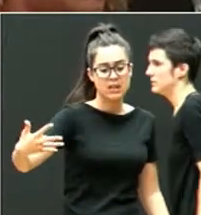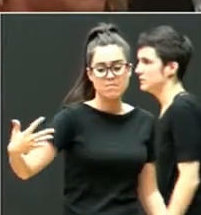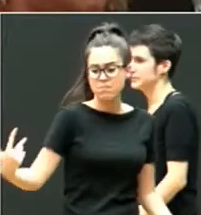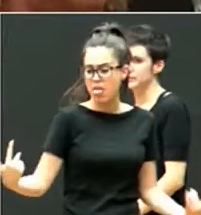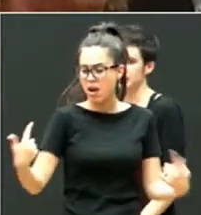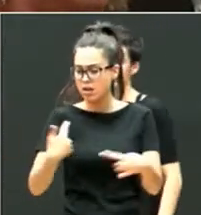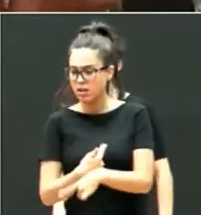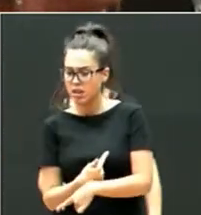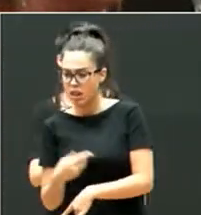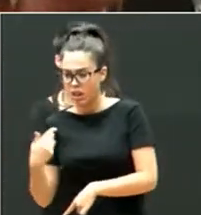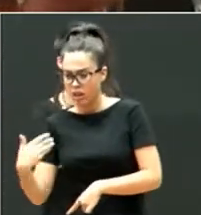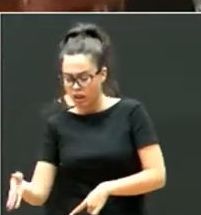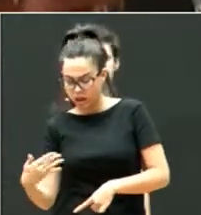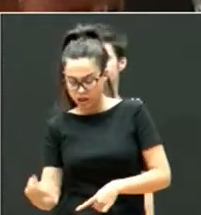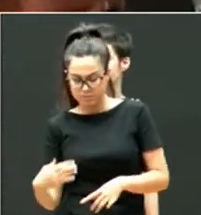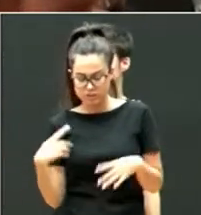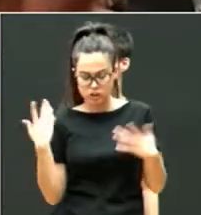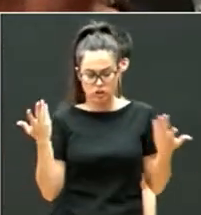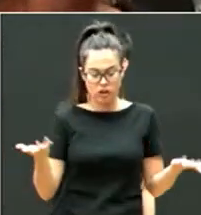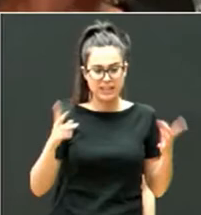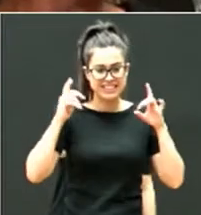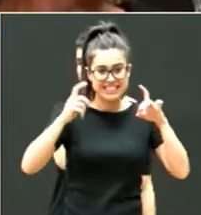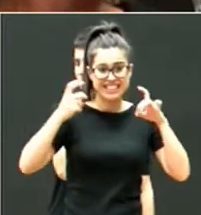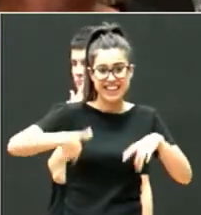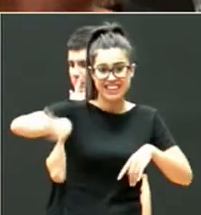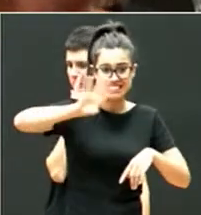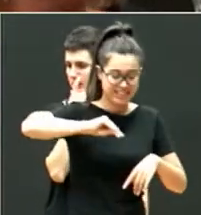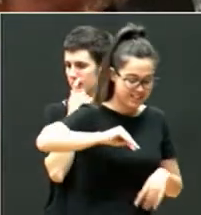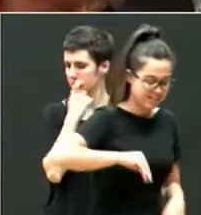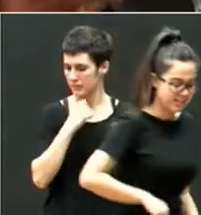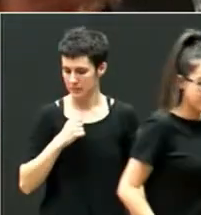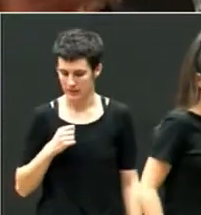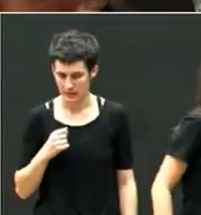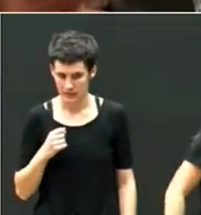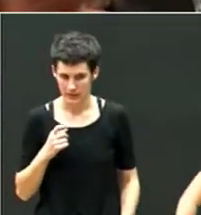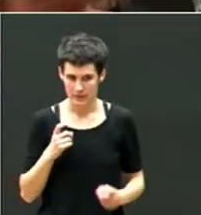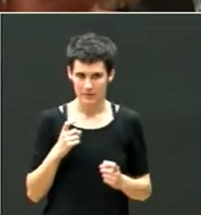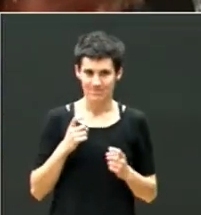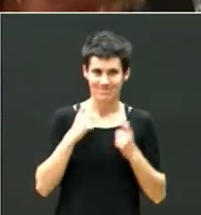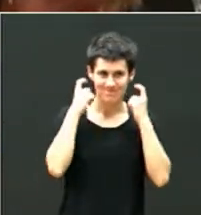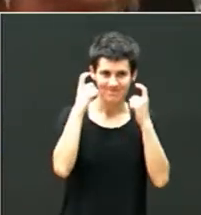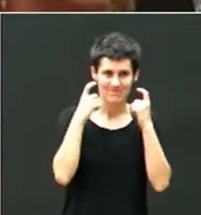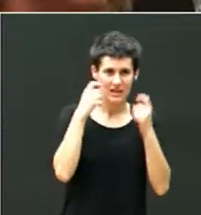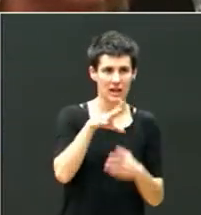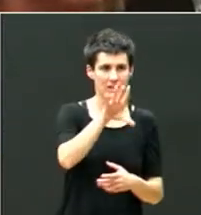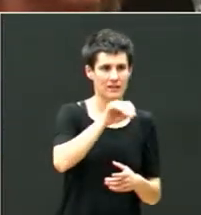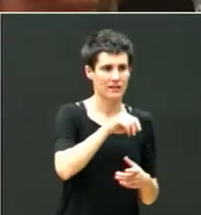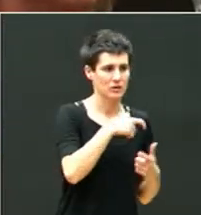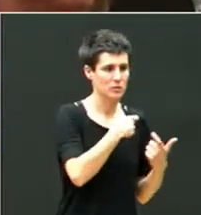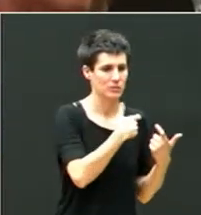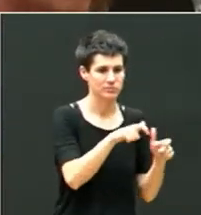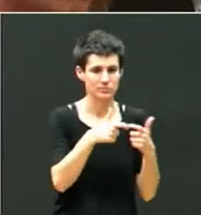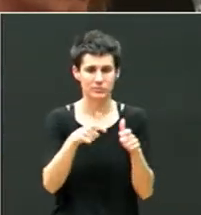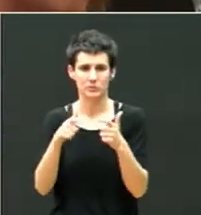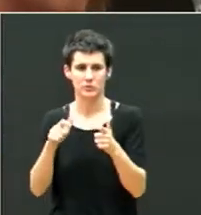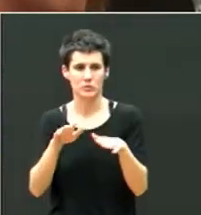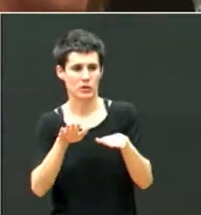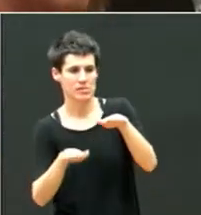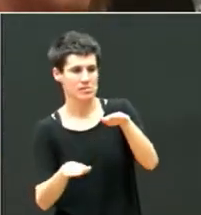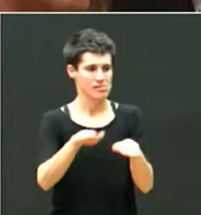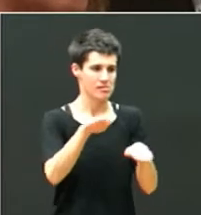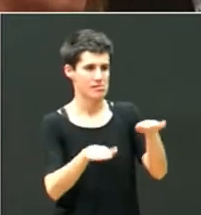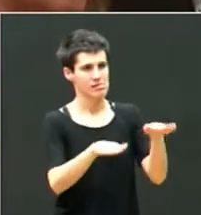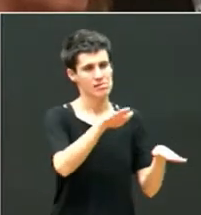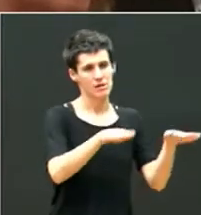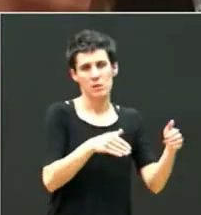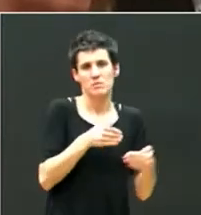son. Entonces, intentar entender que esa especie de descompensación entre áreas, esas idas y venidas, es un proceso natural